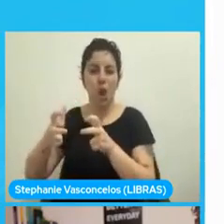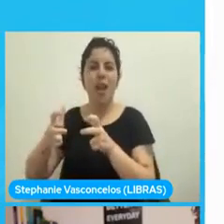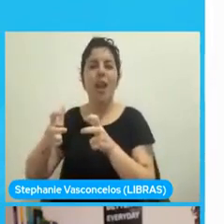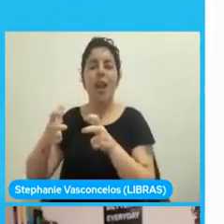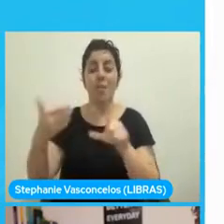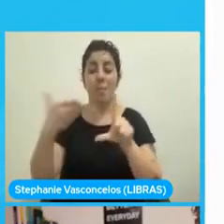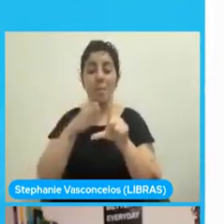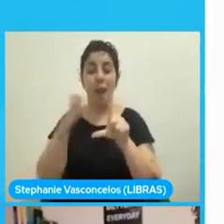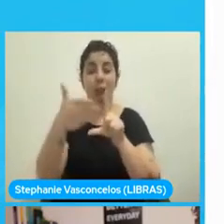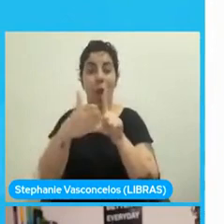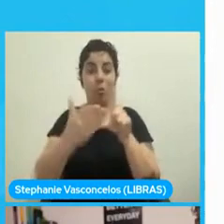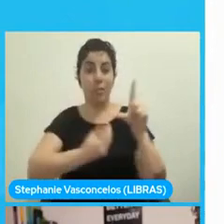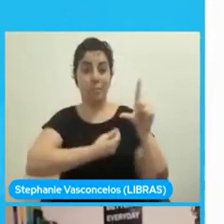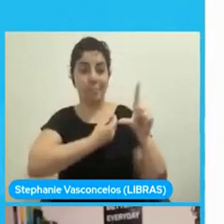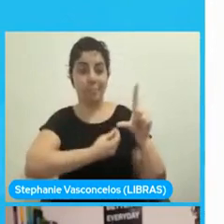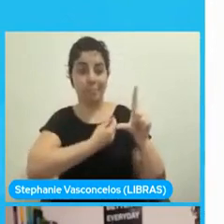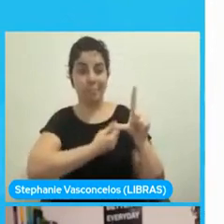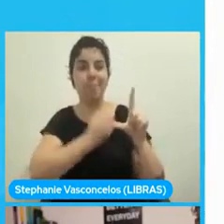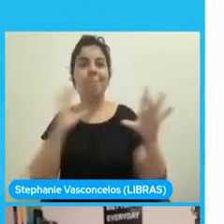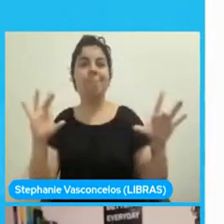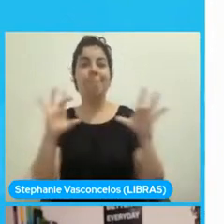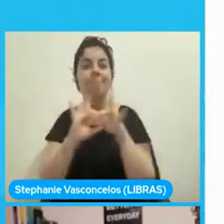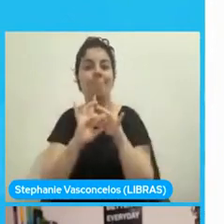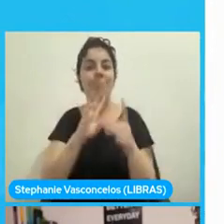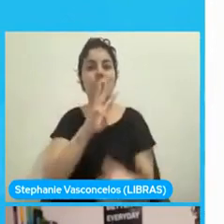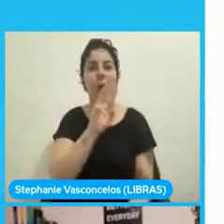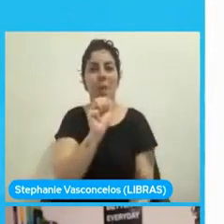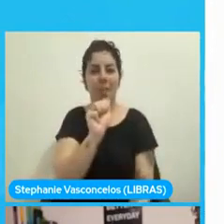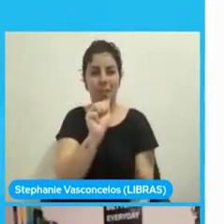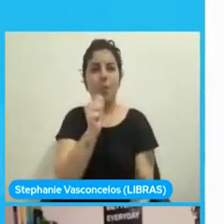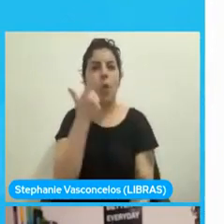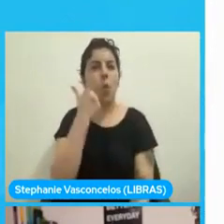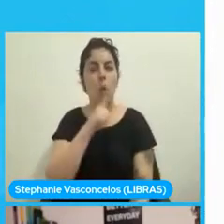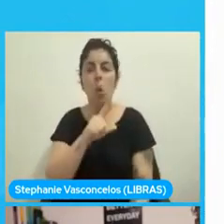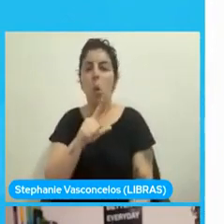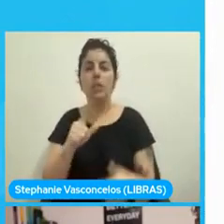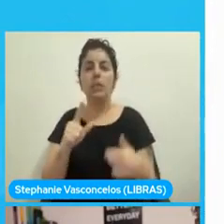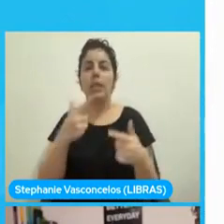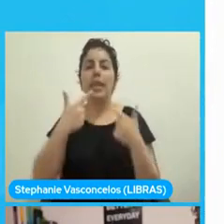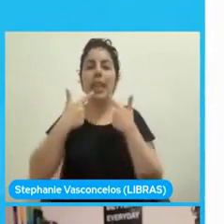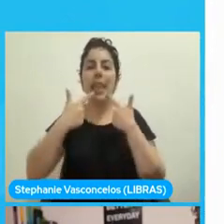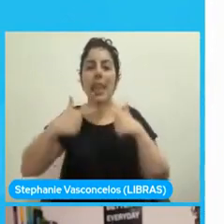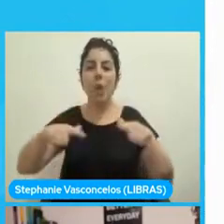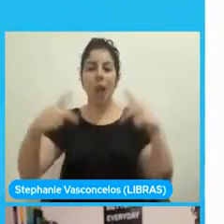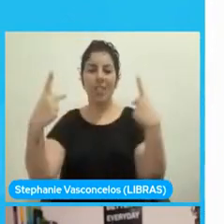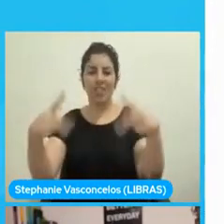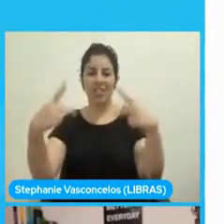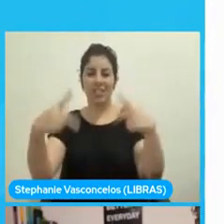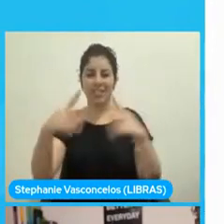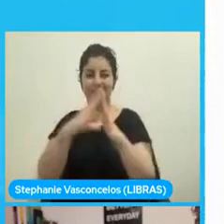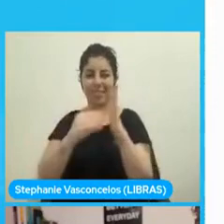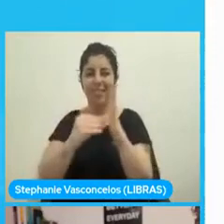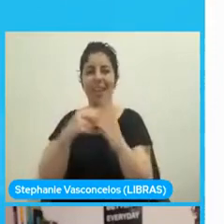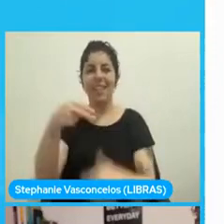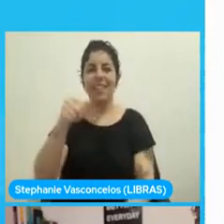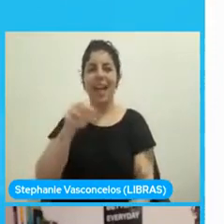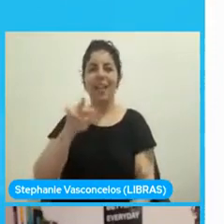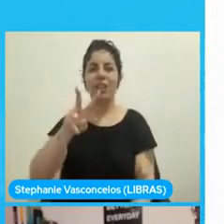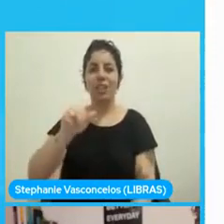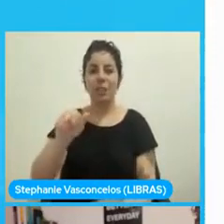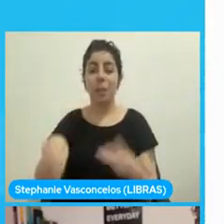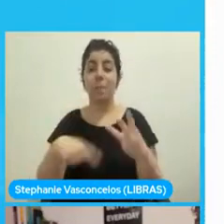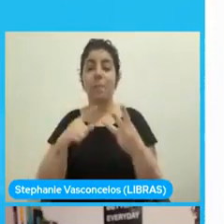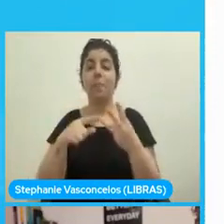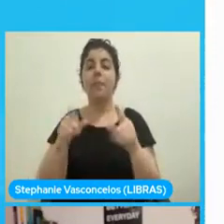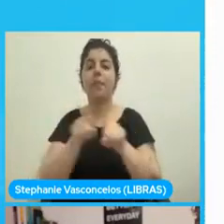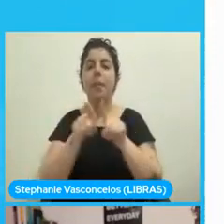compilándolo con WebAssembly y de forma que sean, que corran de forma nativa en el browser. De igual forma está Figma. Figma, que